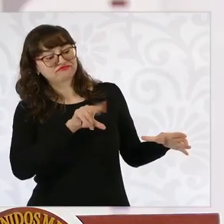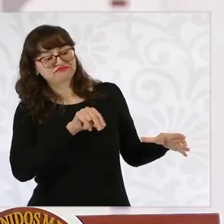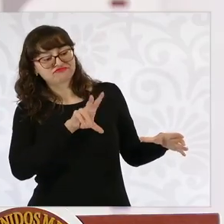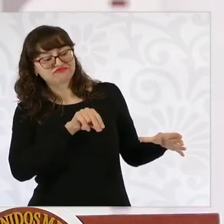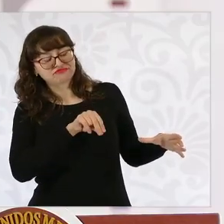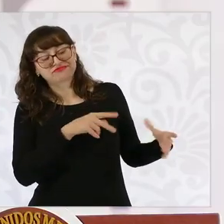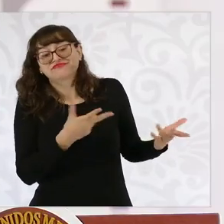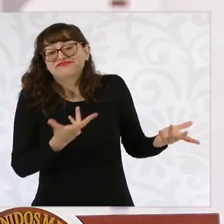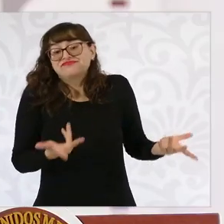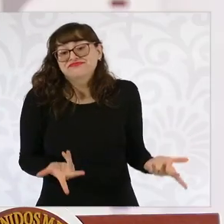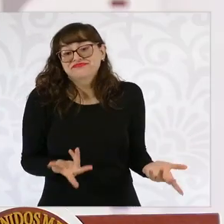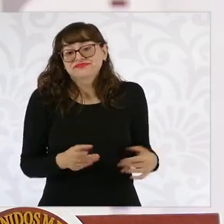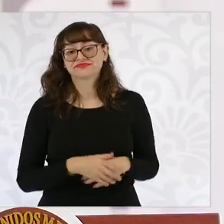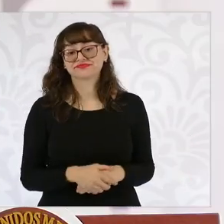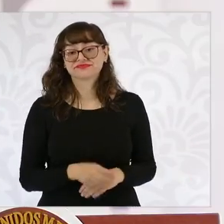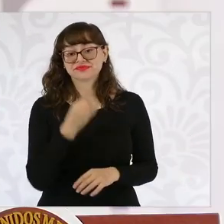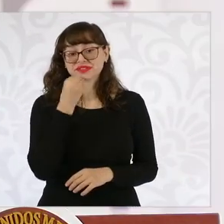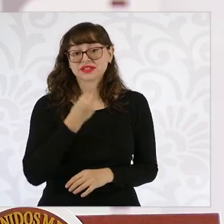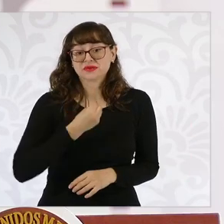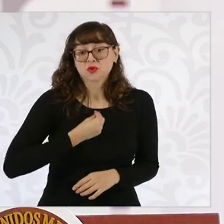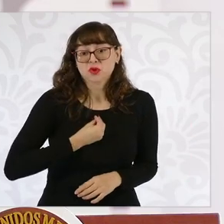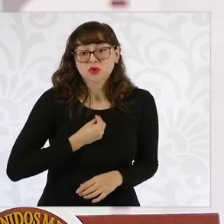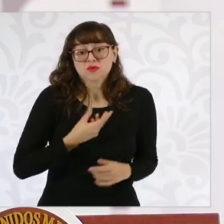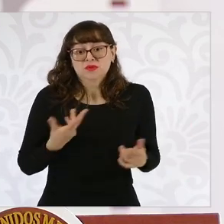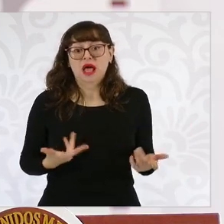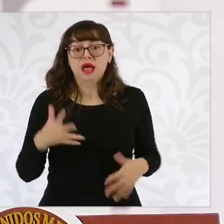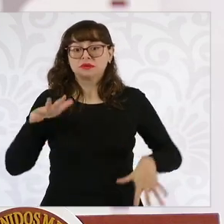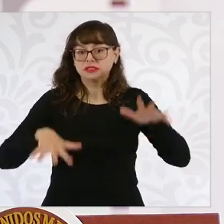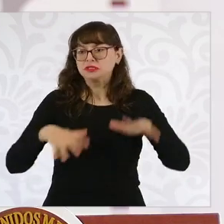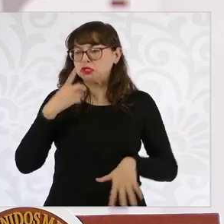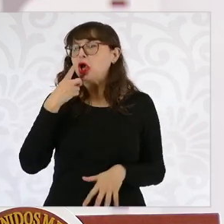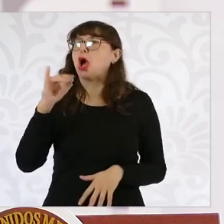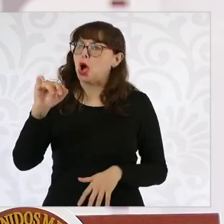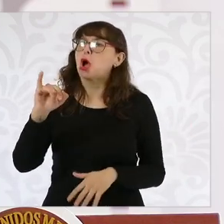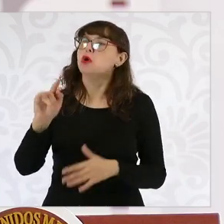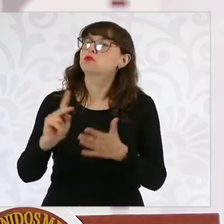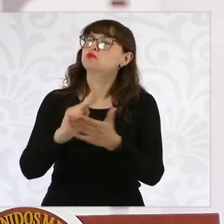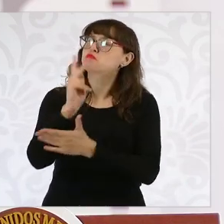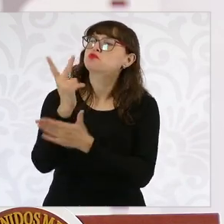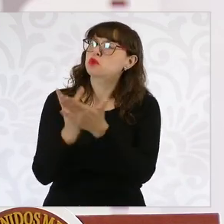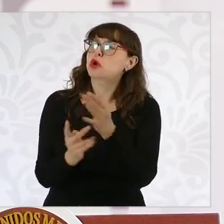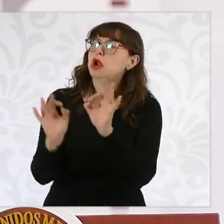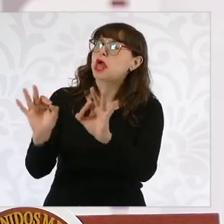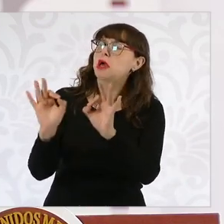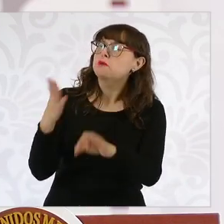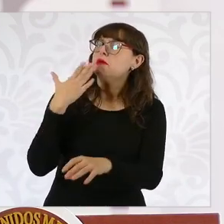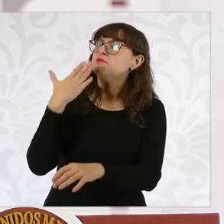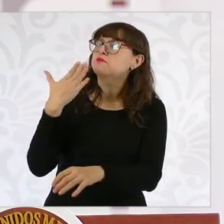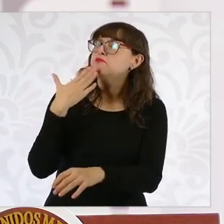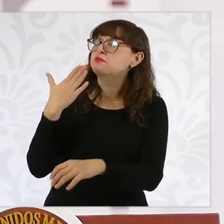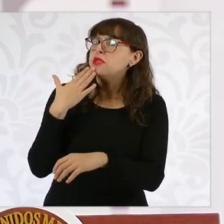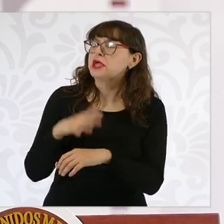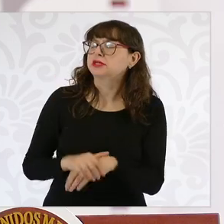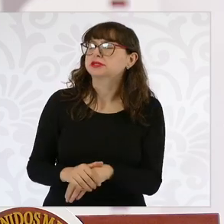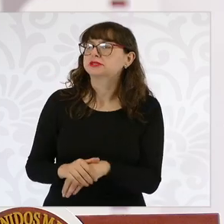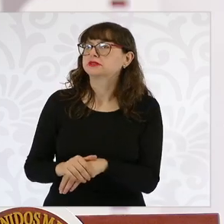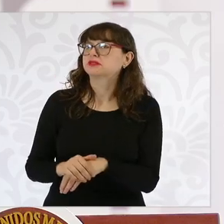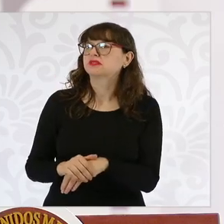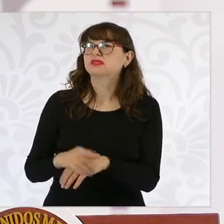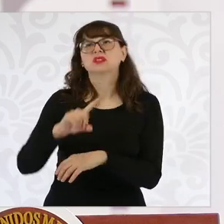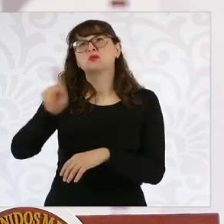dice que se apoyan los programas y en otro discurso después se arrepienten y luego votan en contra.